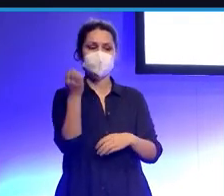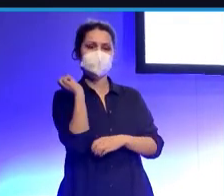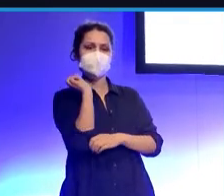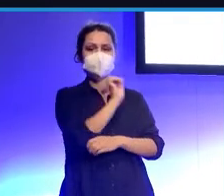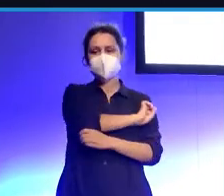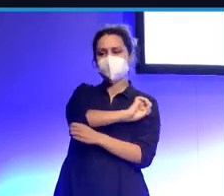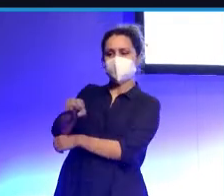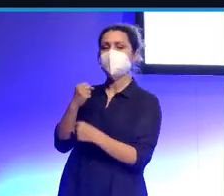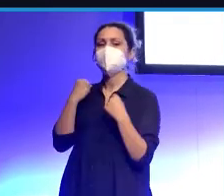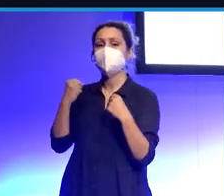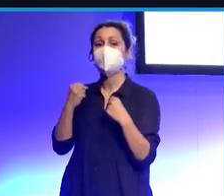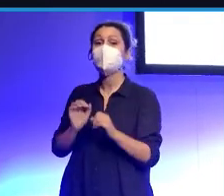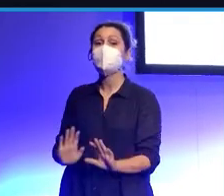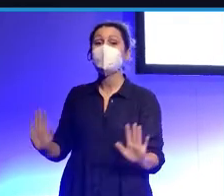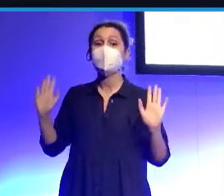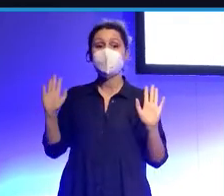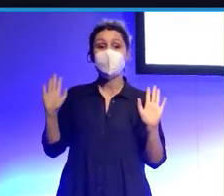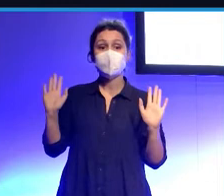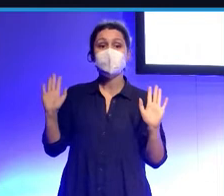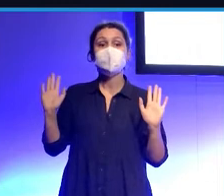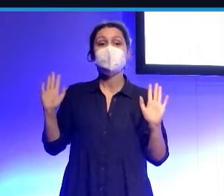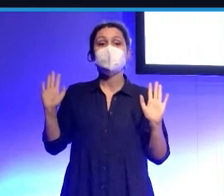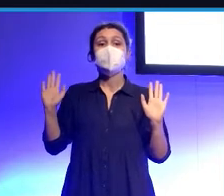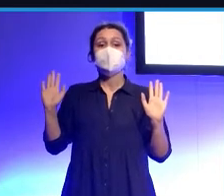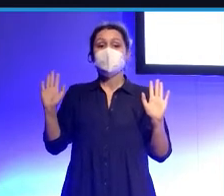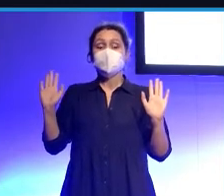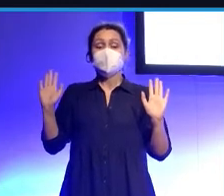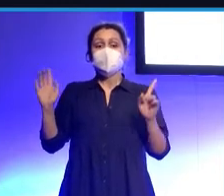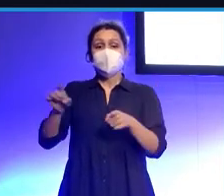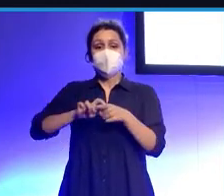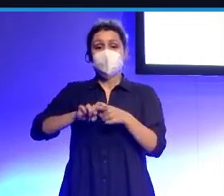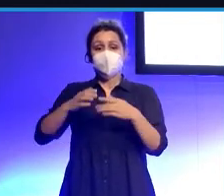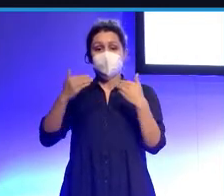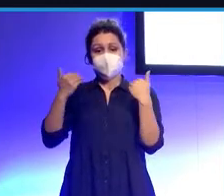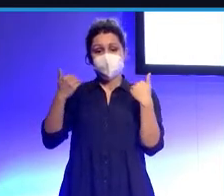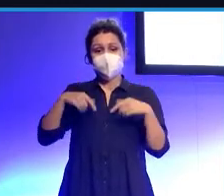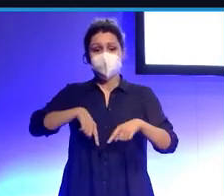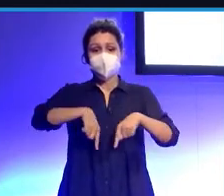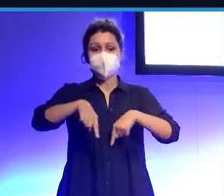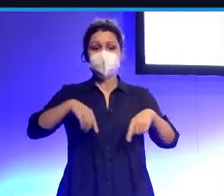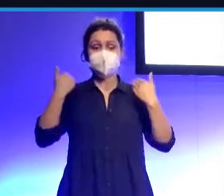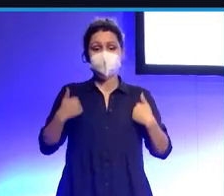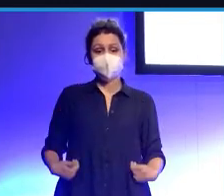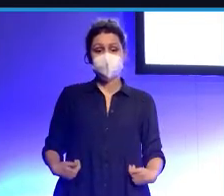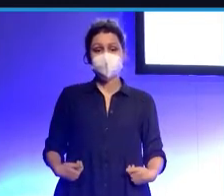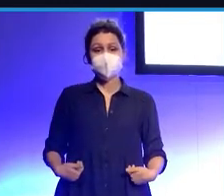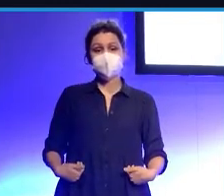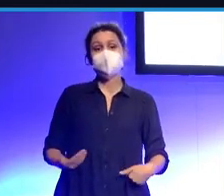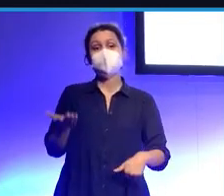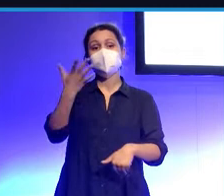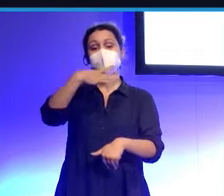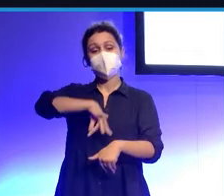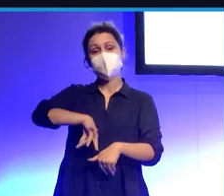que, bueno, en el ser humano pues tenemos esta cosa, ¿no?, que por el aspecto físico le damos una importancia u otra al tipo de juego que vemos, ¿no?